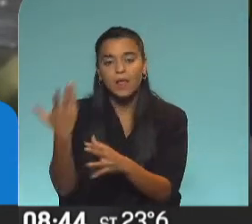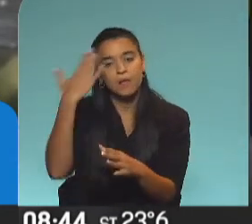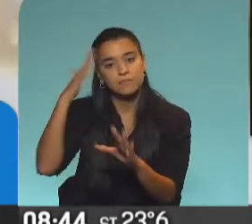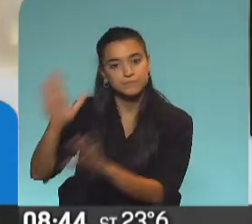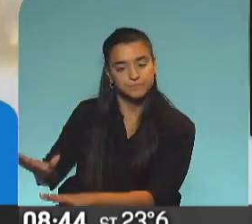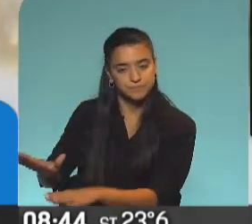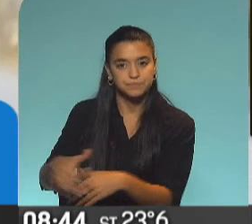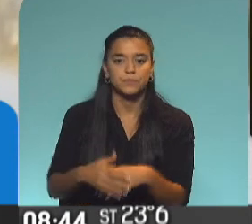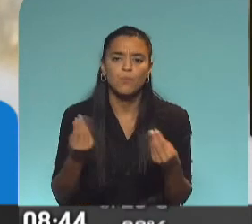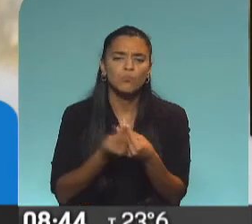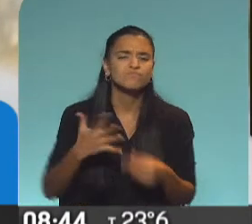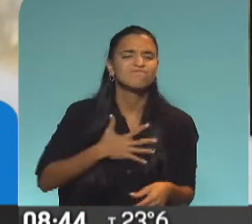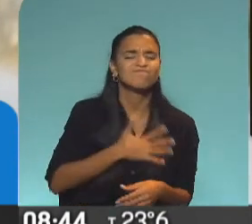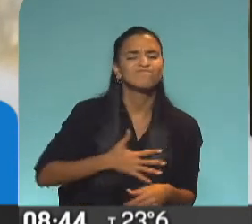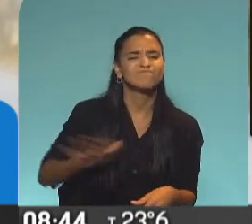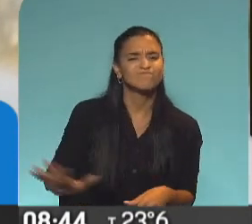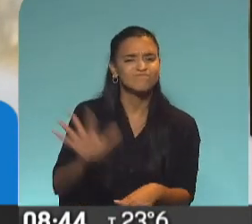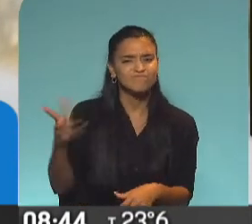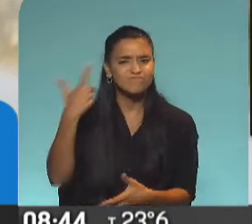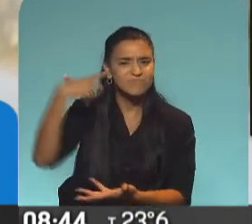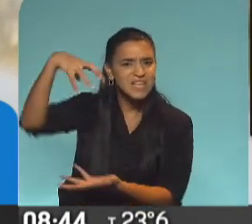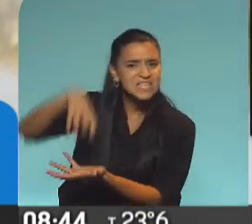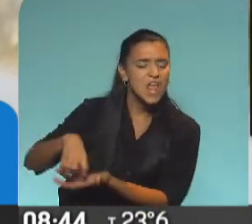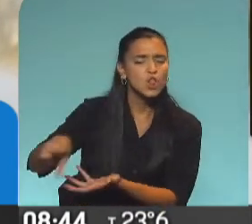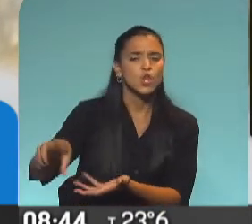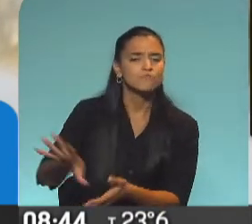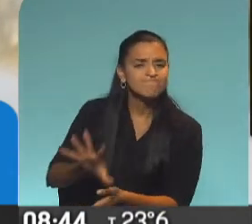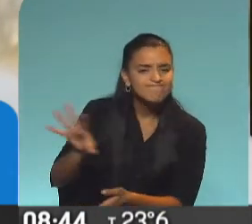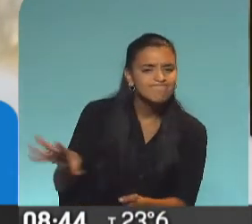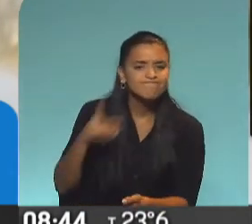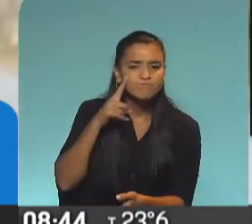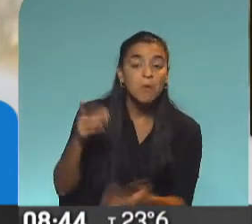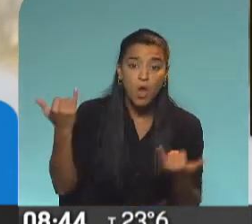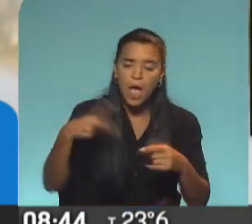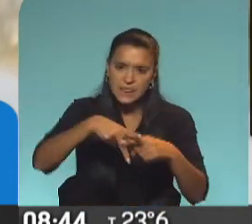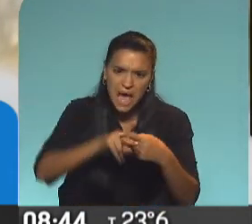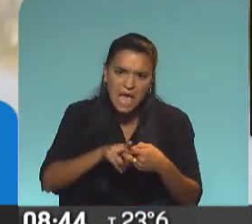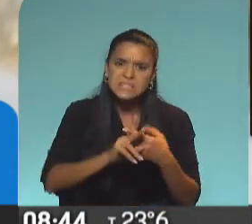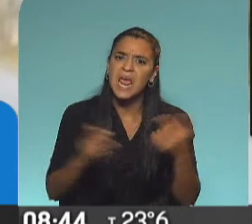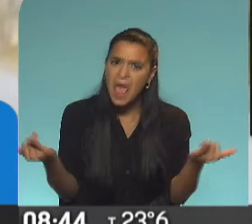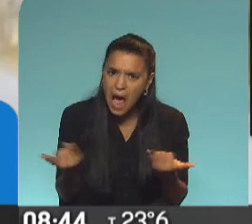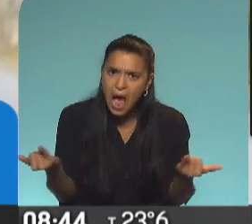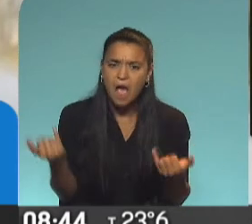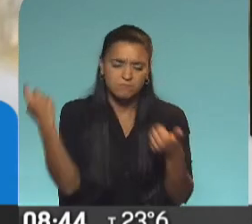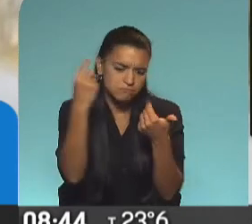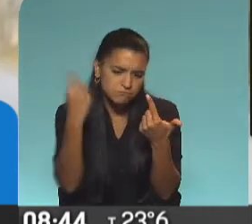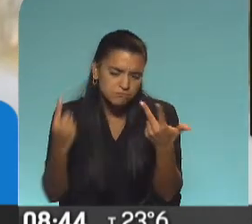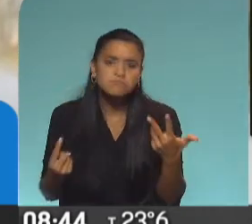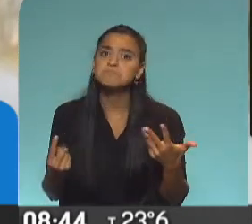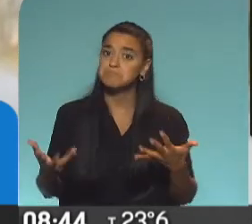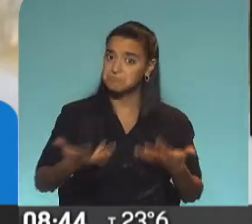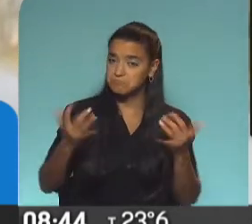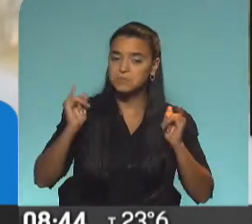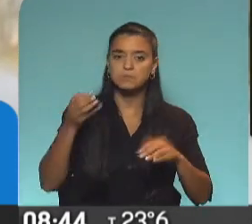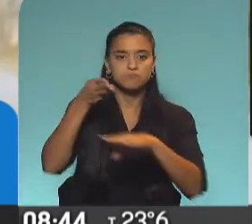Muchos llegaron con desconfianza a los centros de inclusión social, pero después de conocer los talleres y oficios que allí se ofrecen, se entusiasmaron